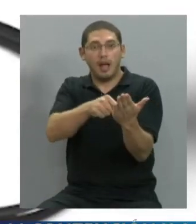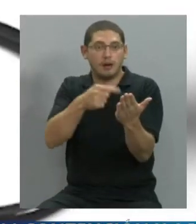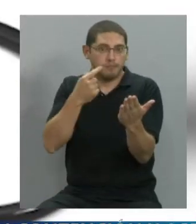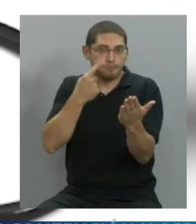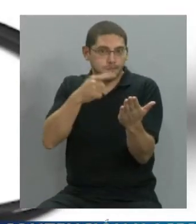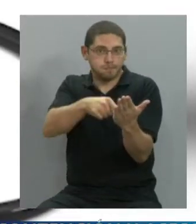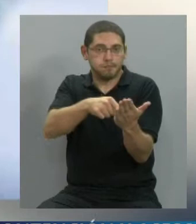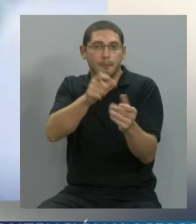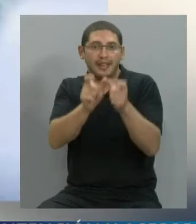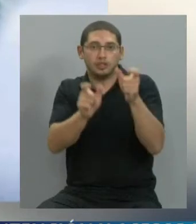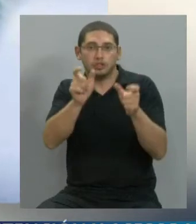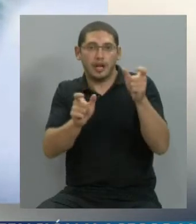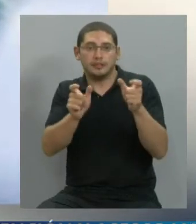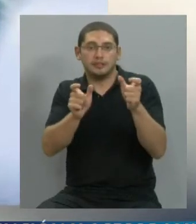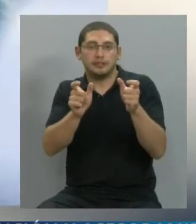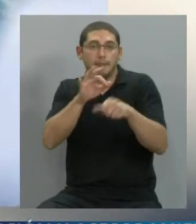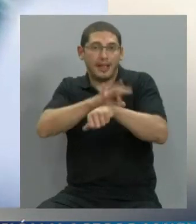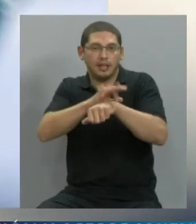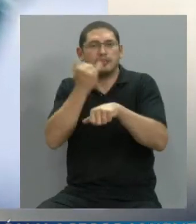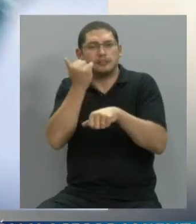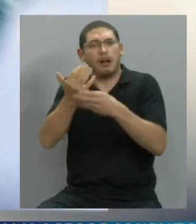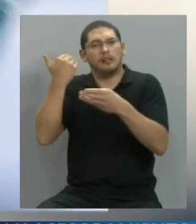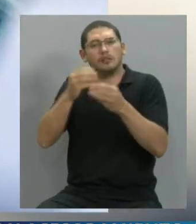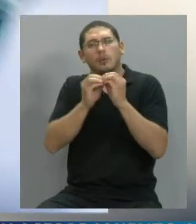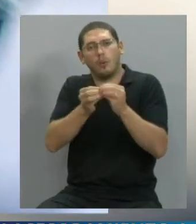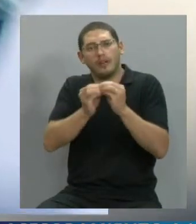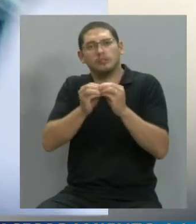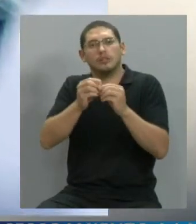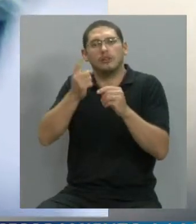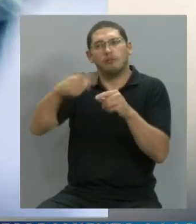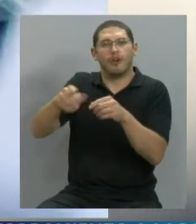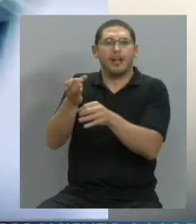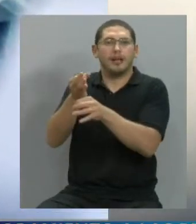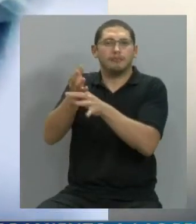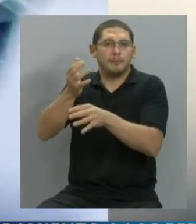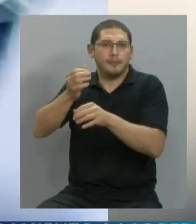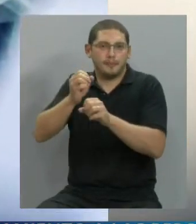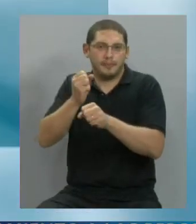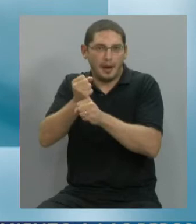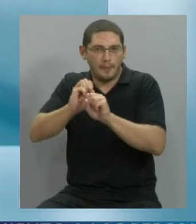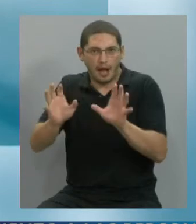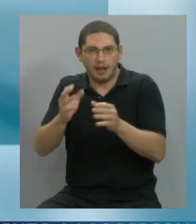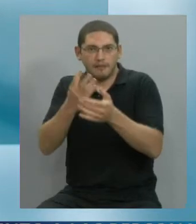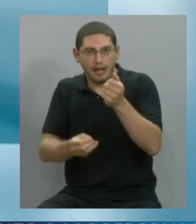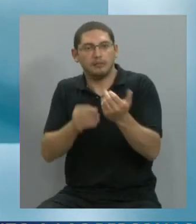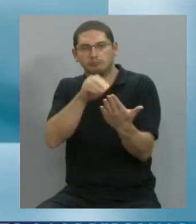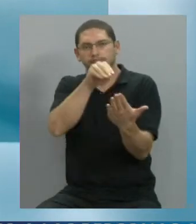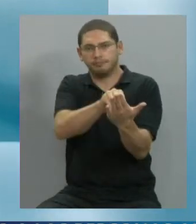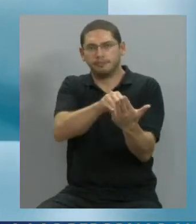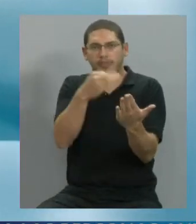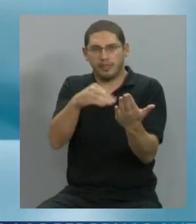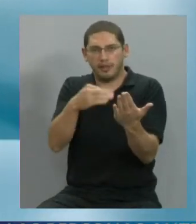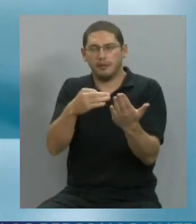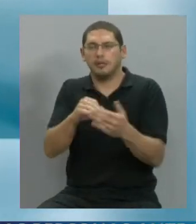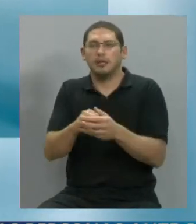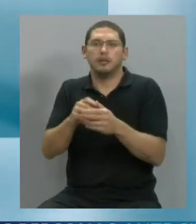sido procesados por mala praxis y que tanto el Ministerio de Salud como los intendentes u